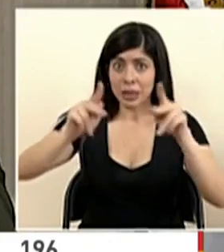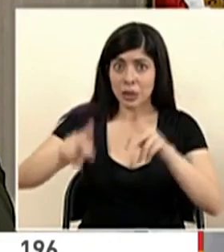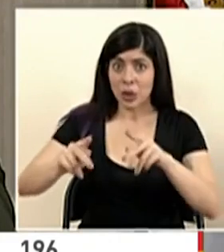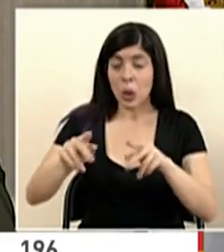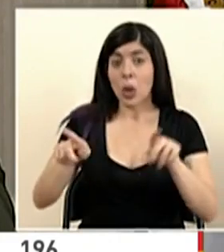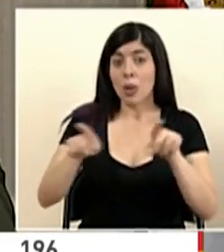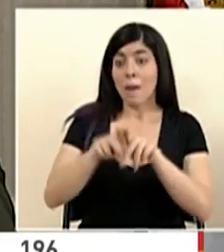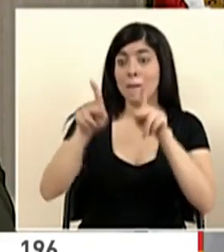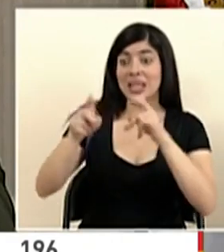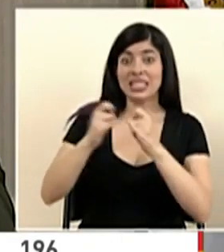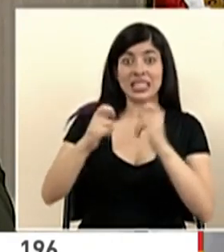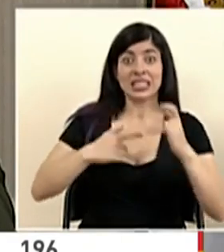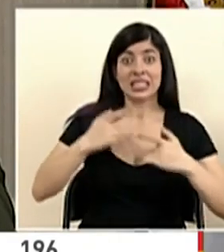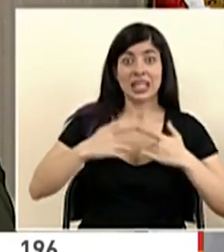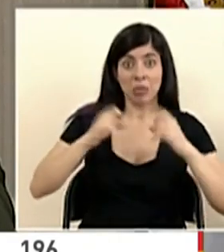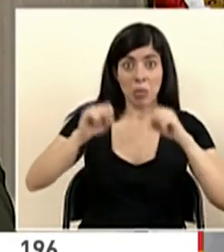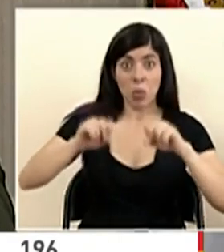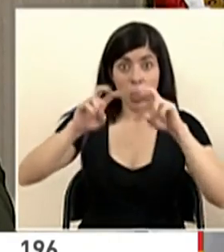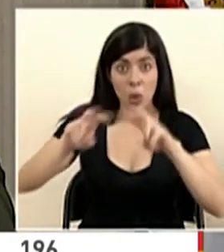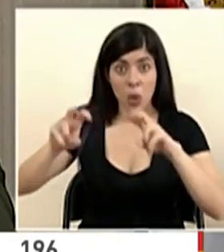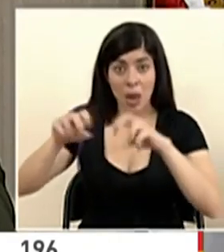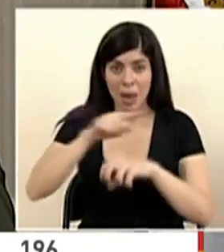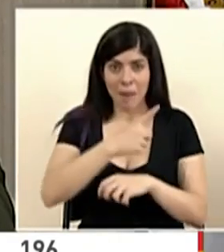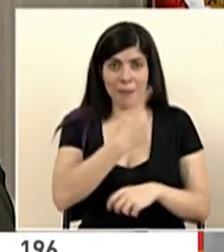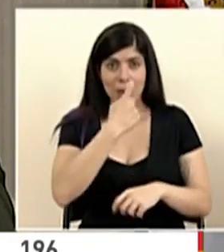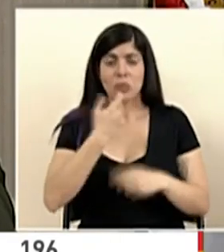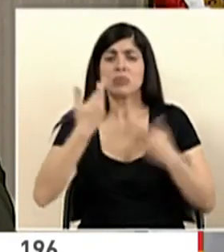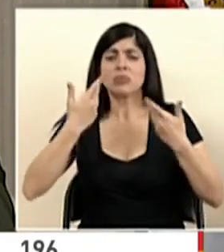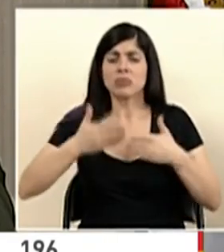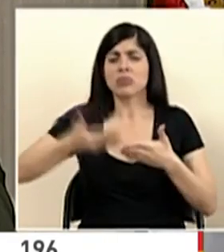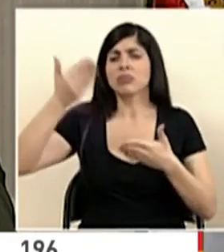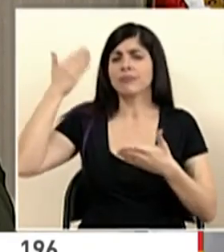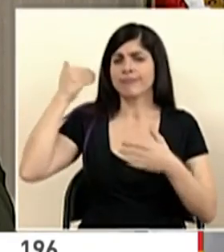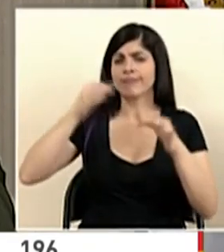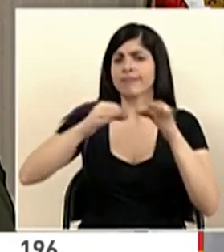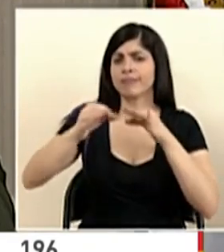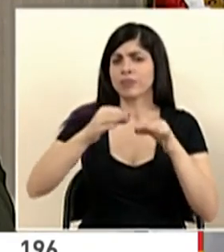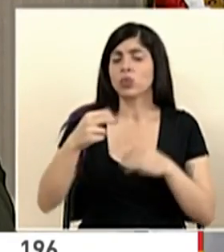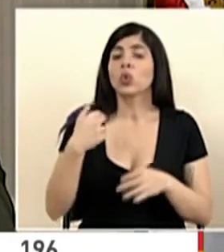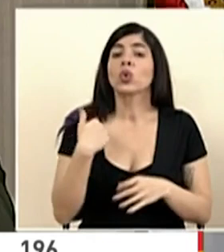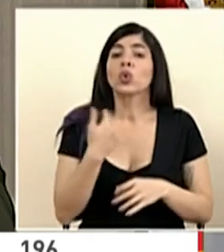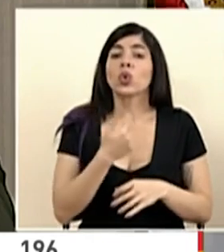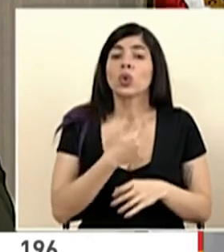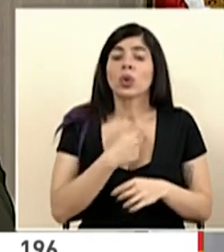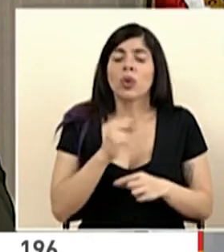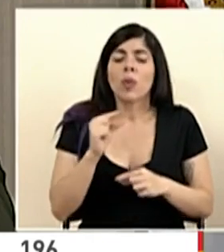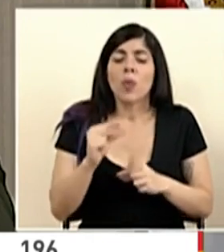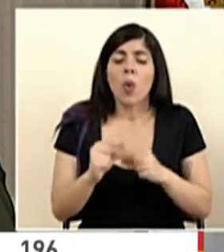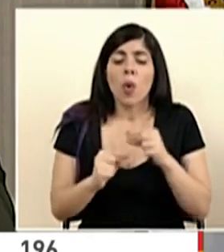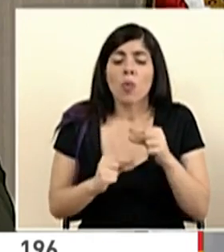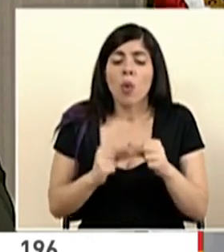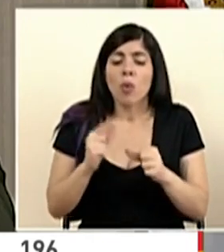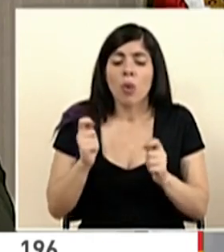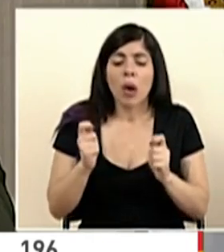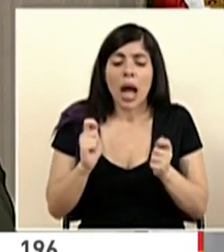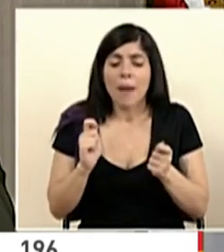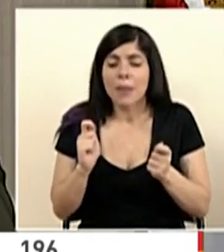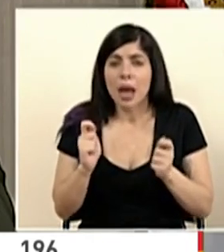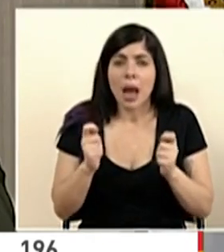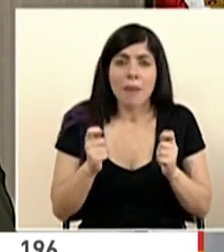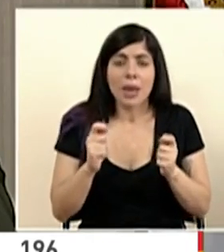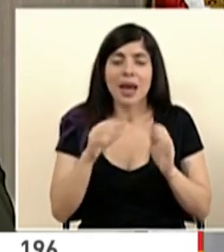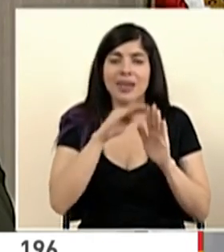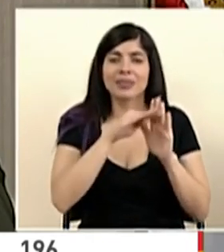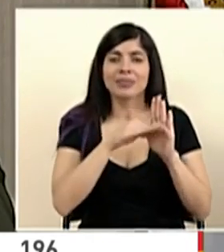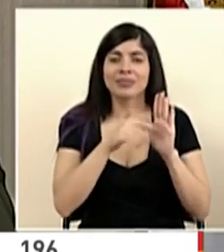abordar personas asintomáticas, ya lo hemos venido indicando que nosotros hemos progresivamente modificando los